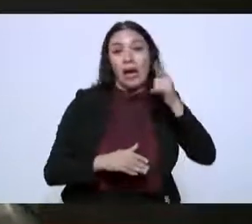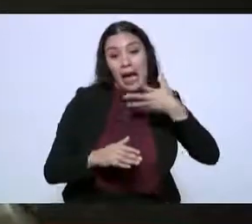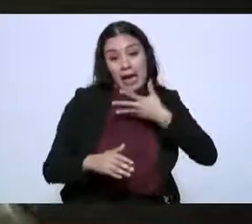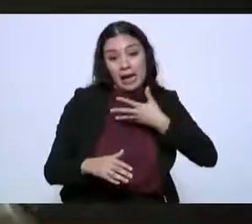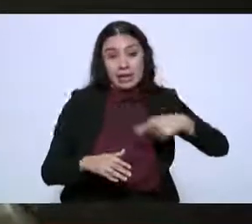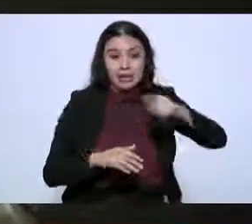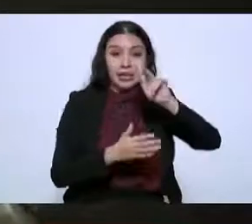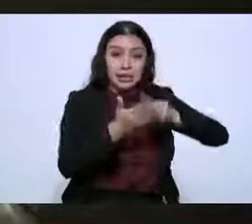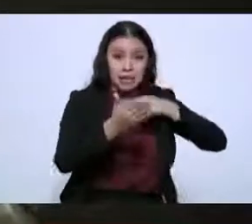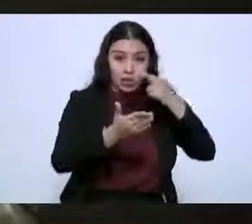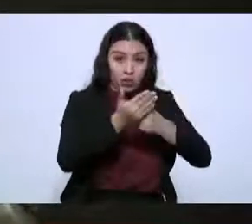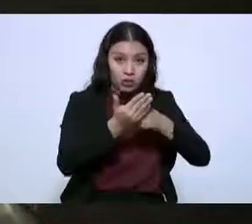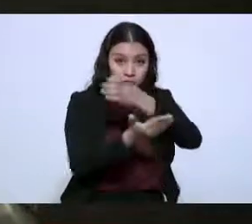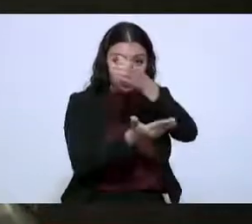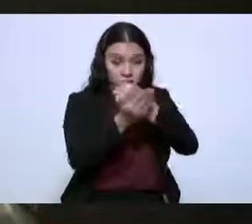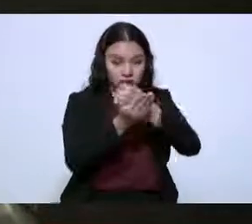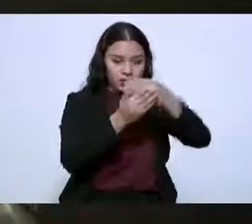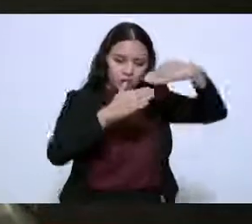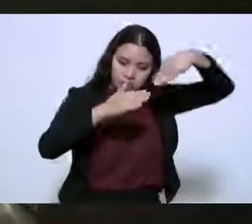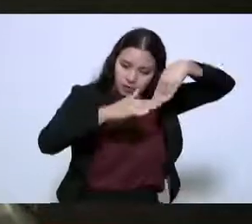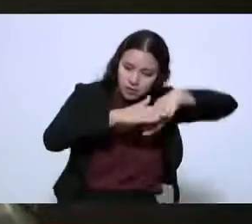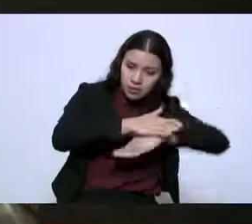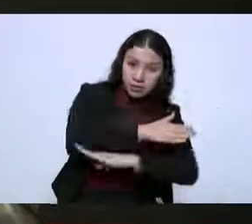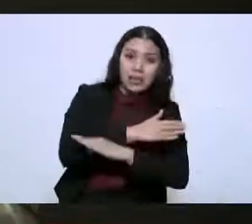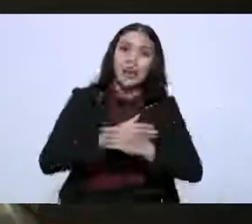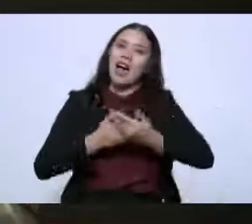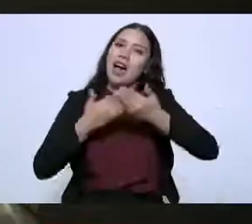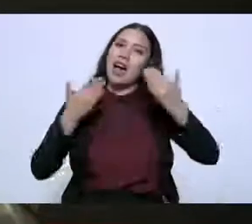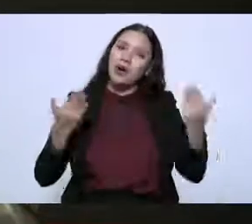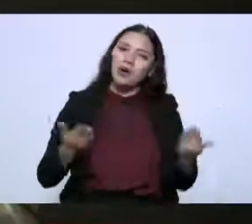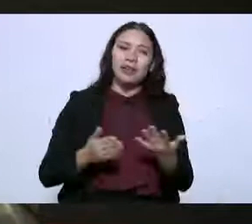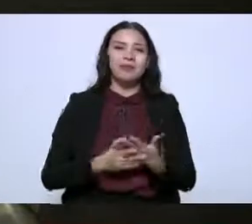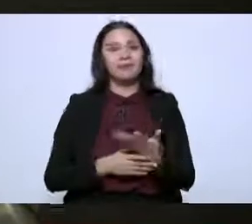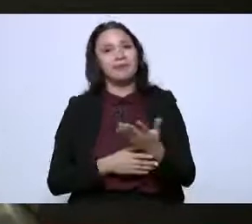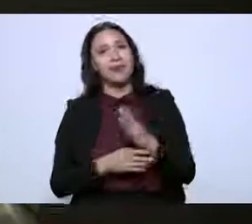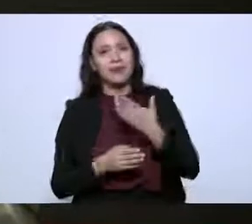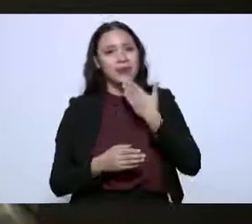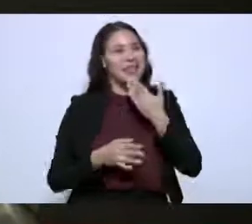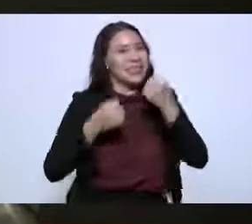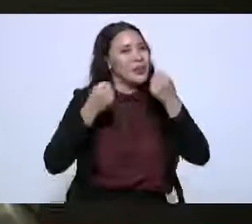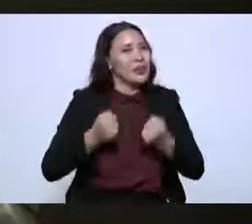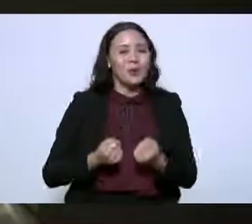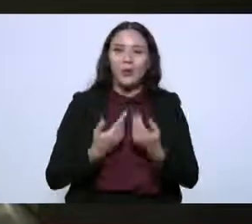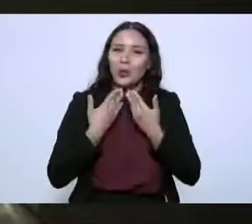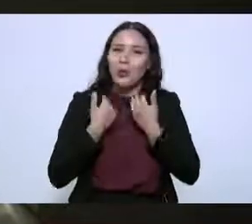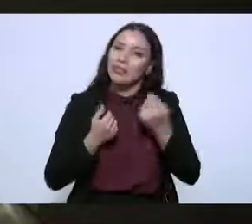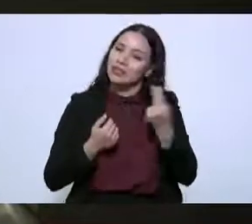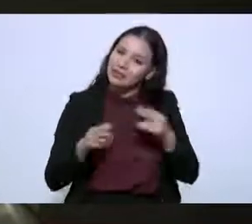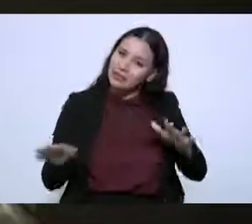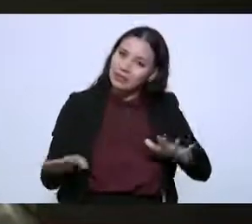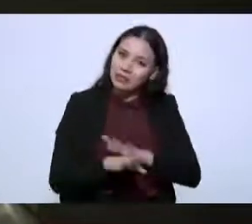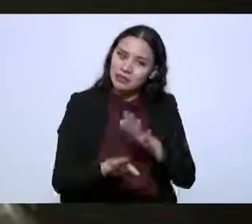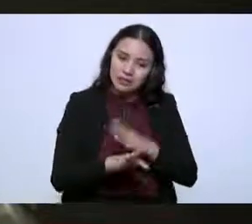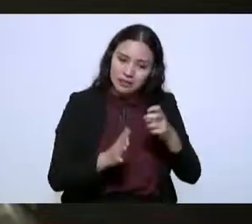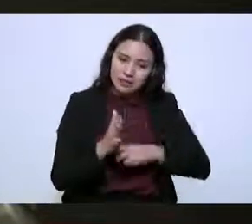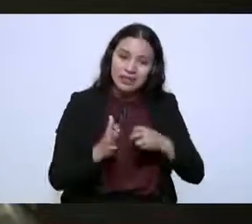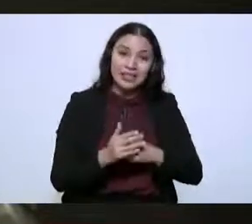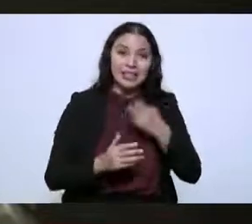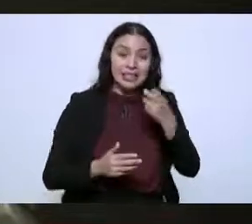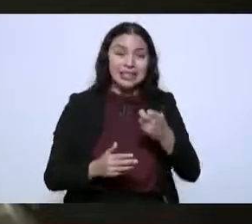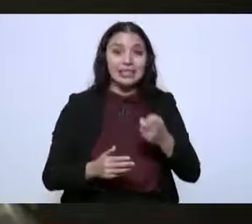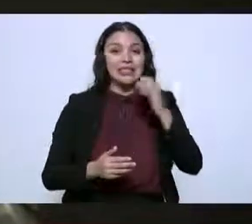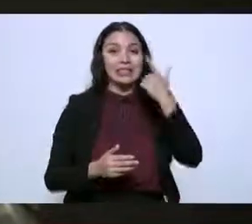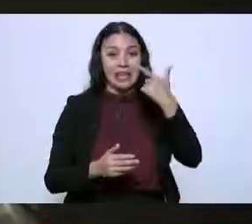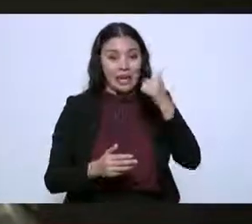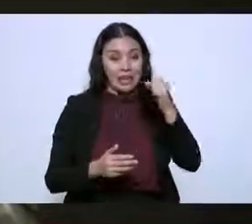por la ciudad de Reynosa, ya no cumple la norma de seguridad y Senagas tiene este